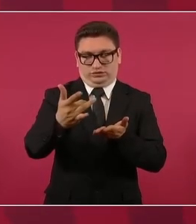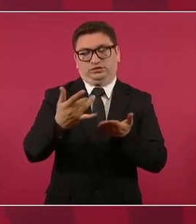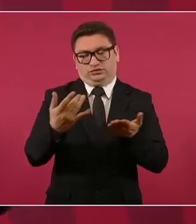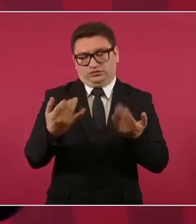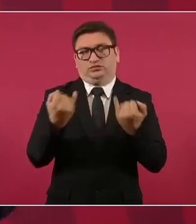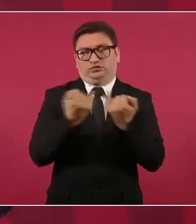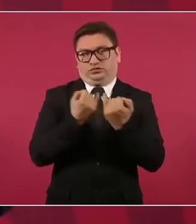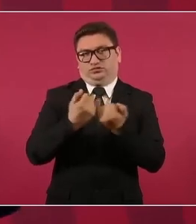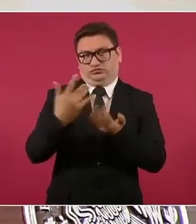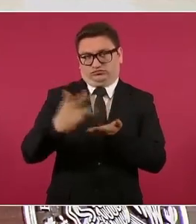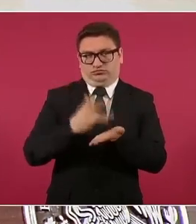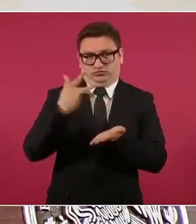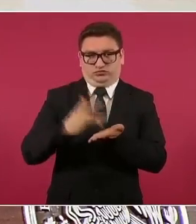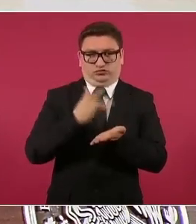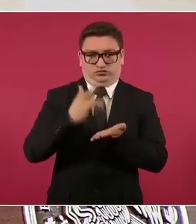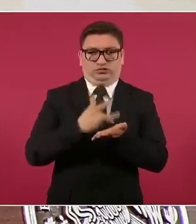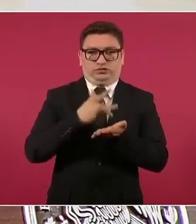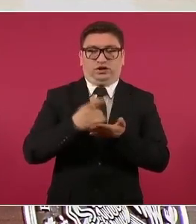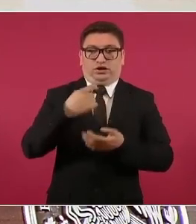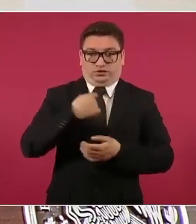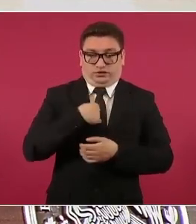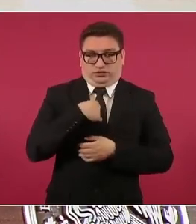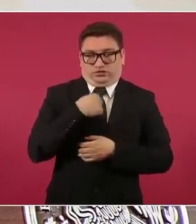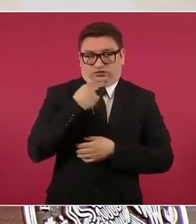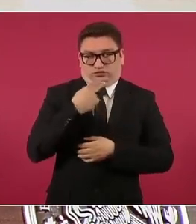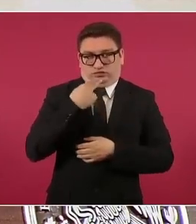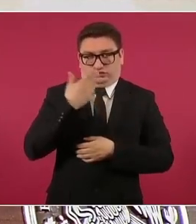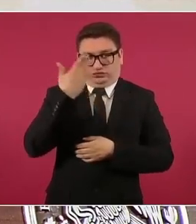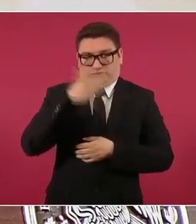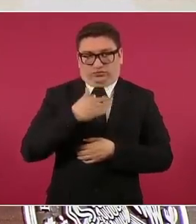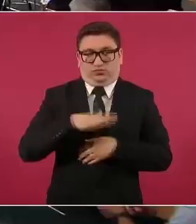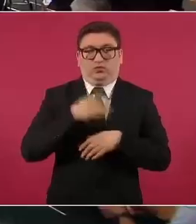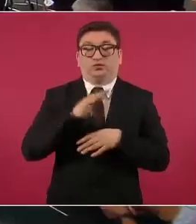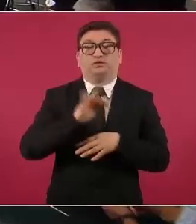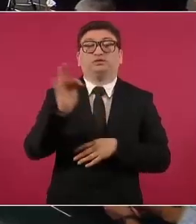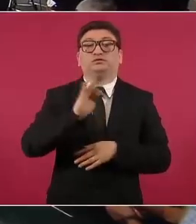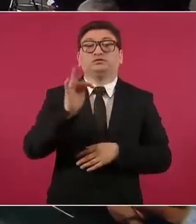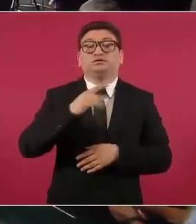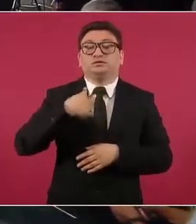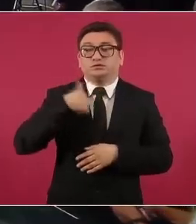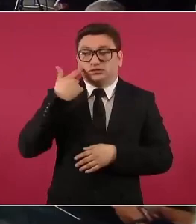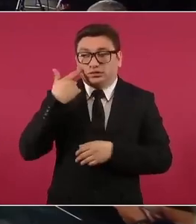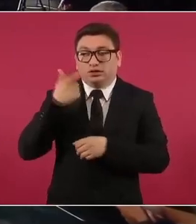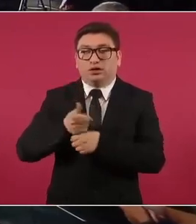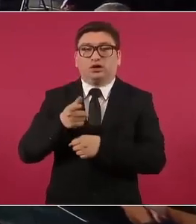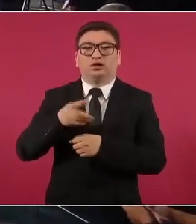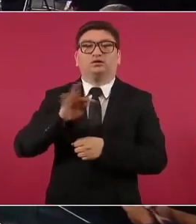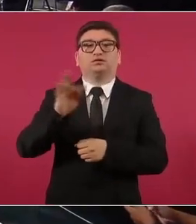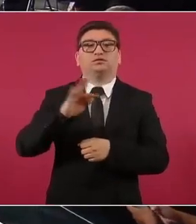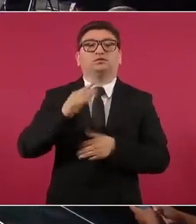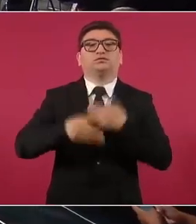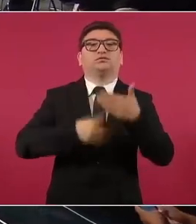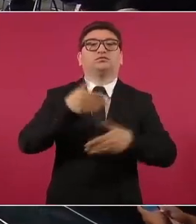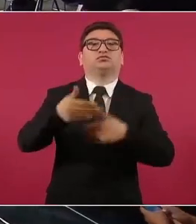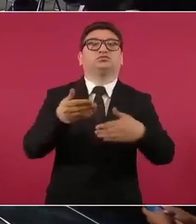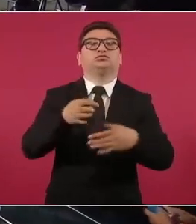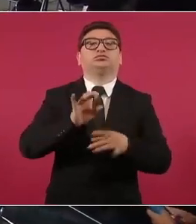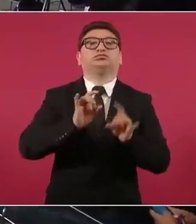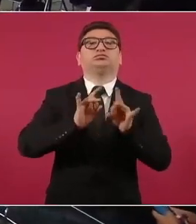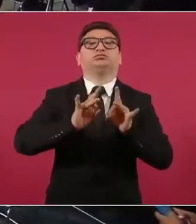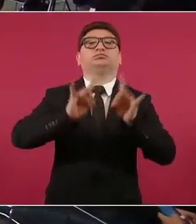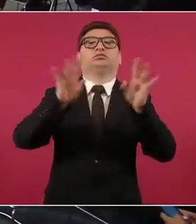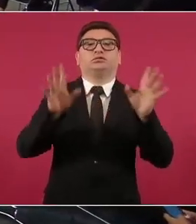porque qué tal que en una de esas sí tenga efectos lo de la